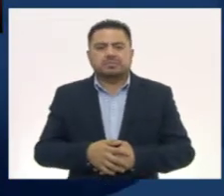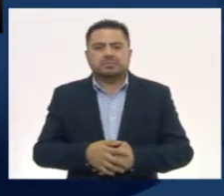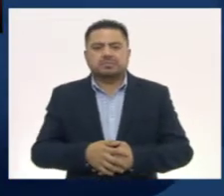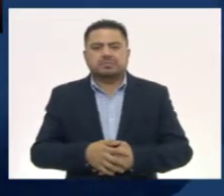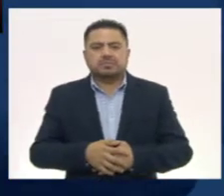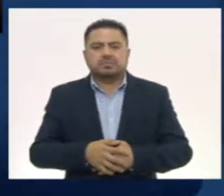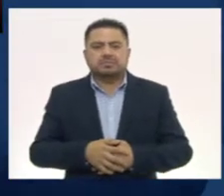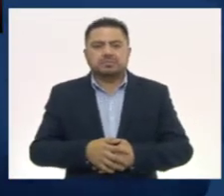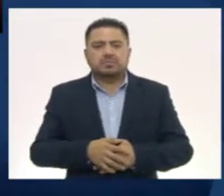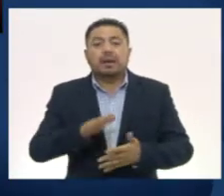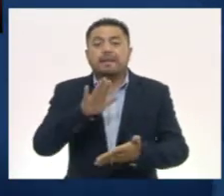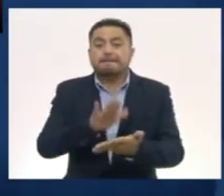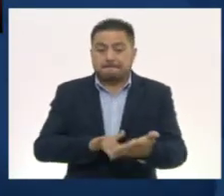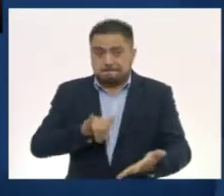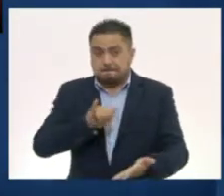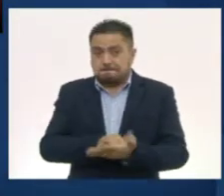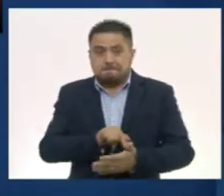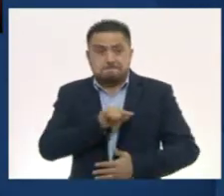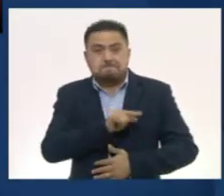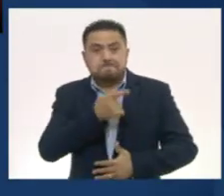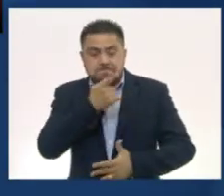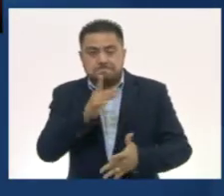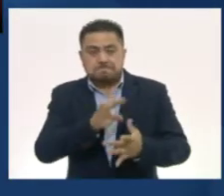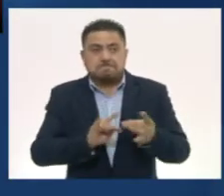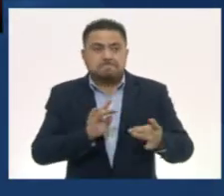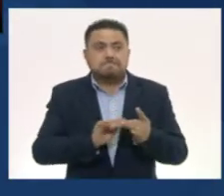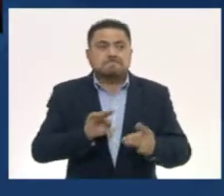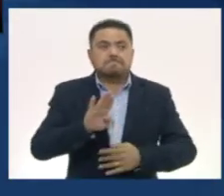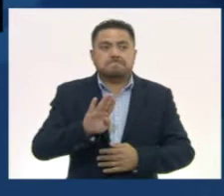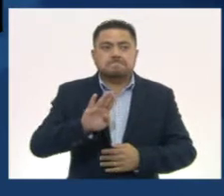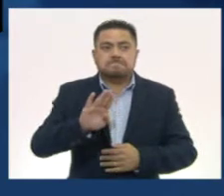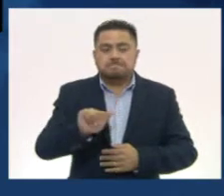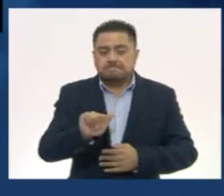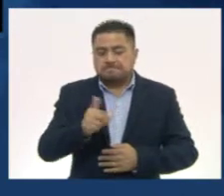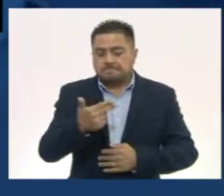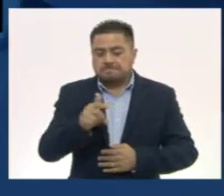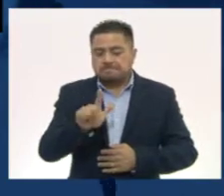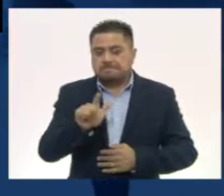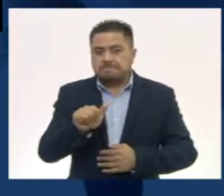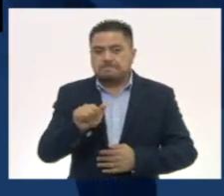Los mayas dicen bajlán, jaguar.